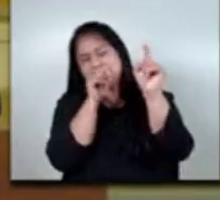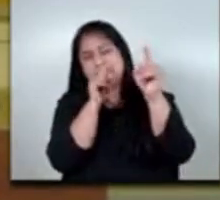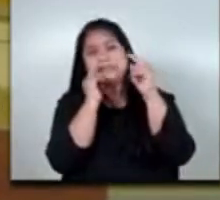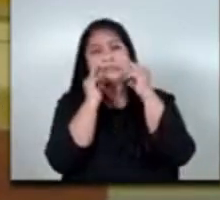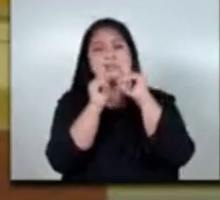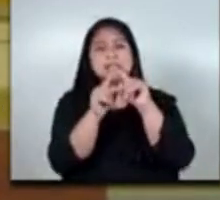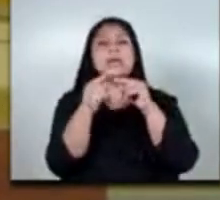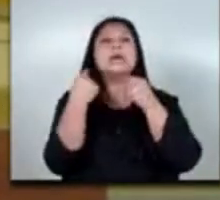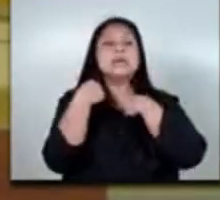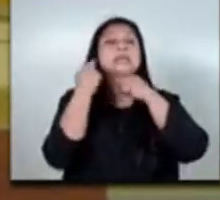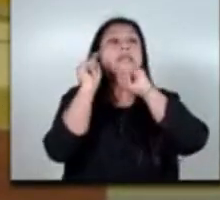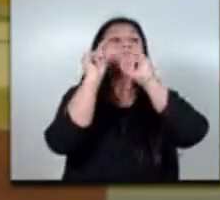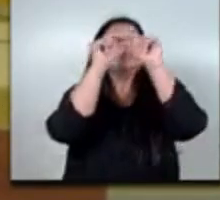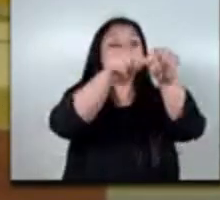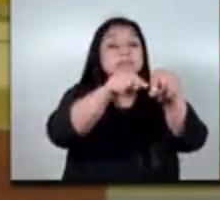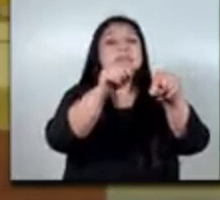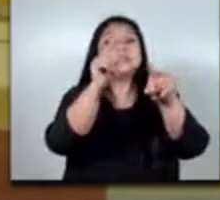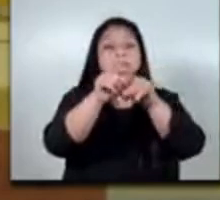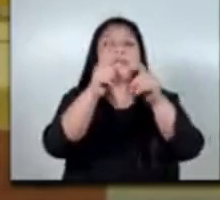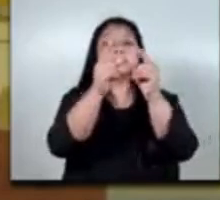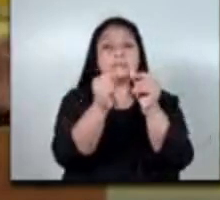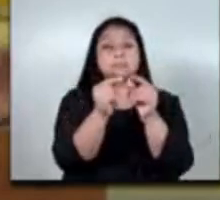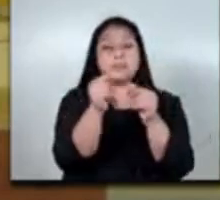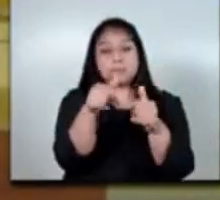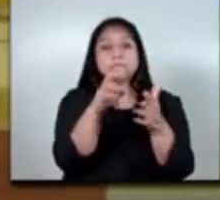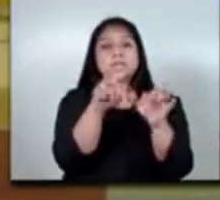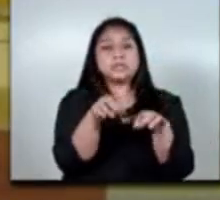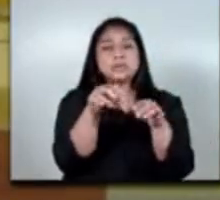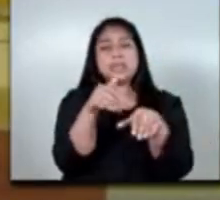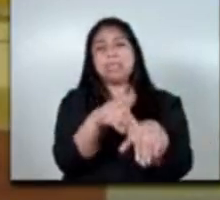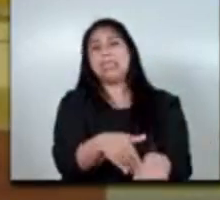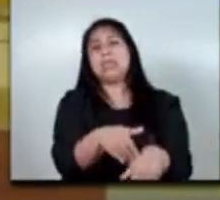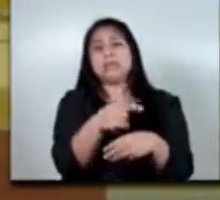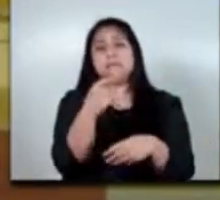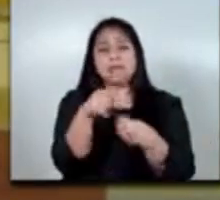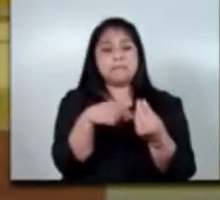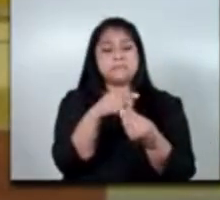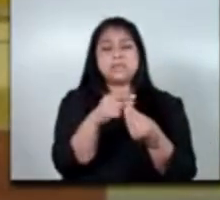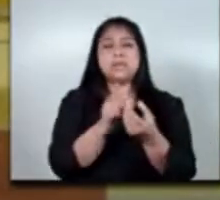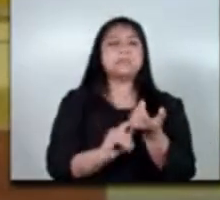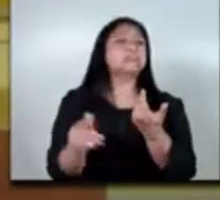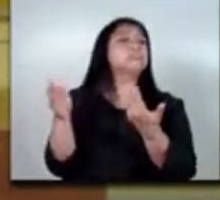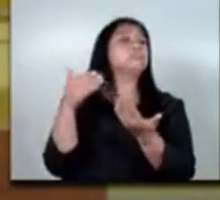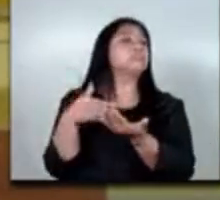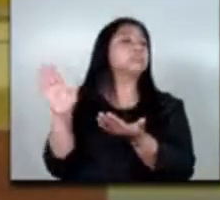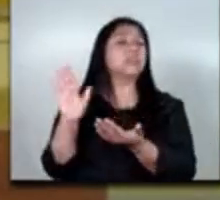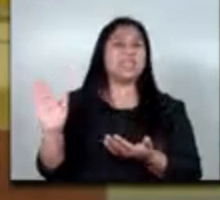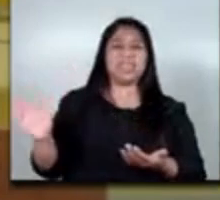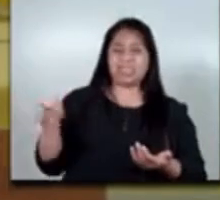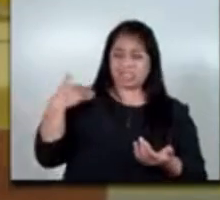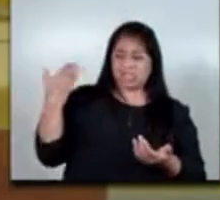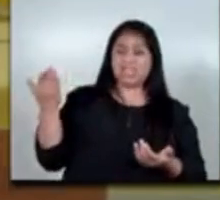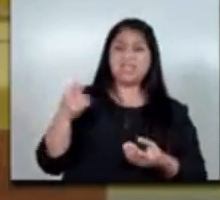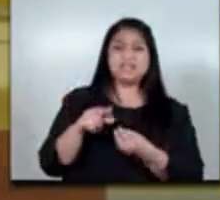donde hemos llegado con personas abandonadas por sus propias familias que ahora reciben una subvención del Estado